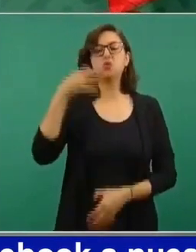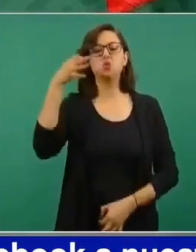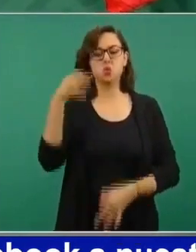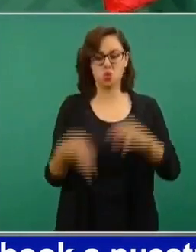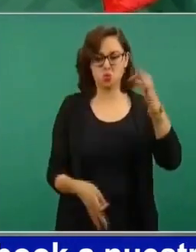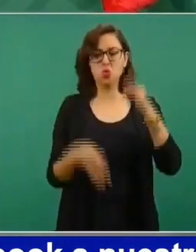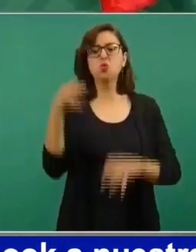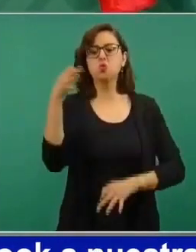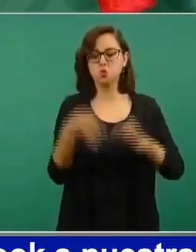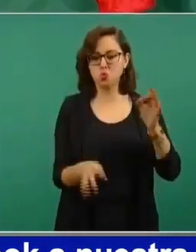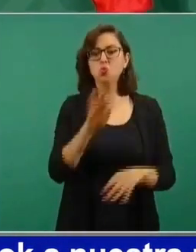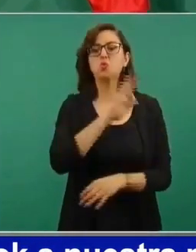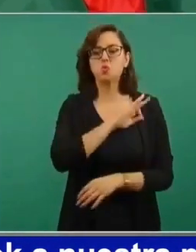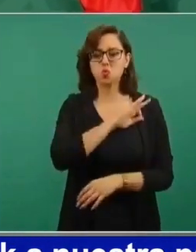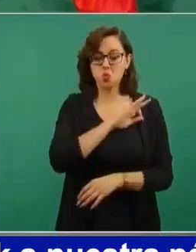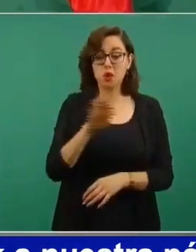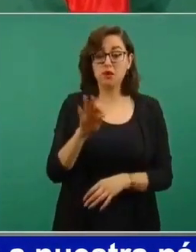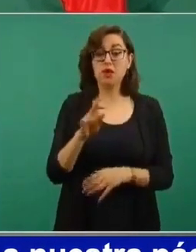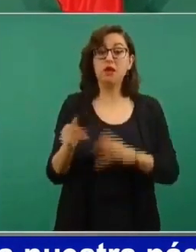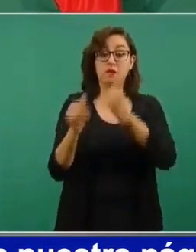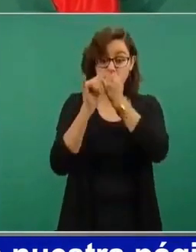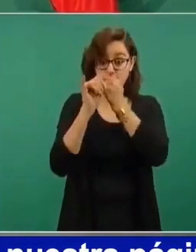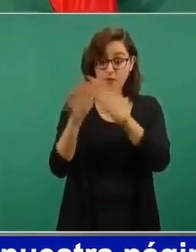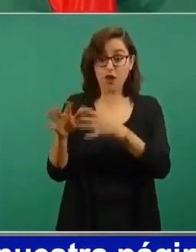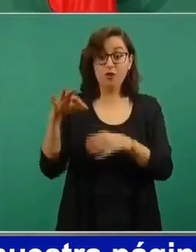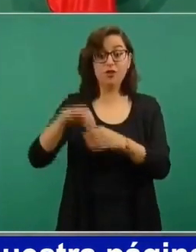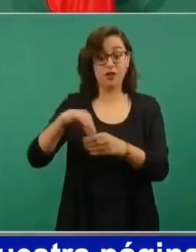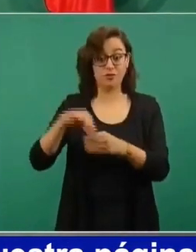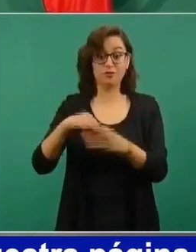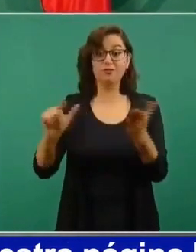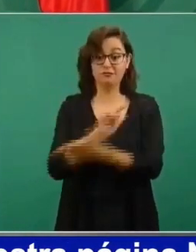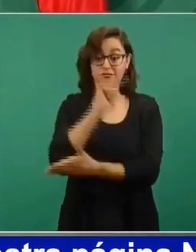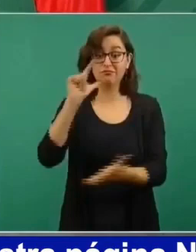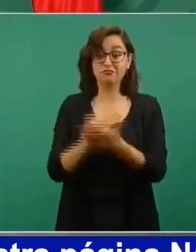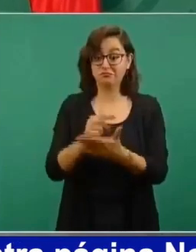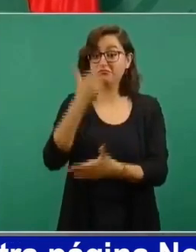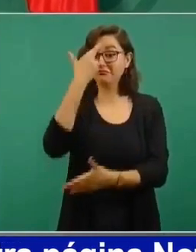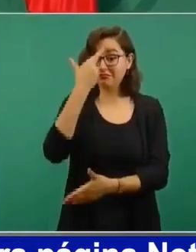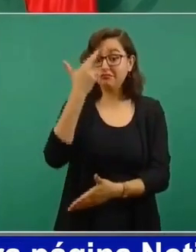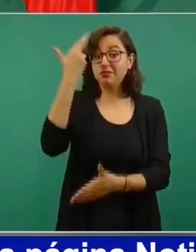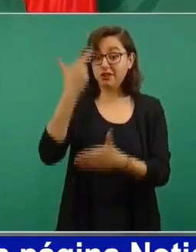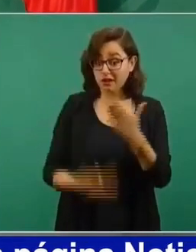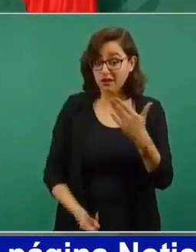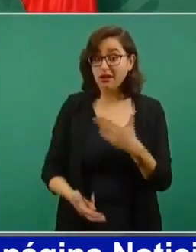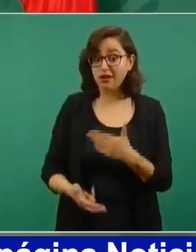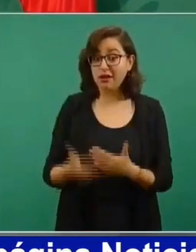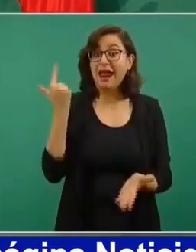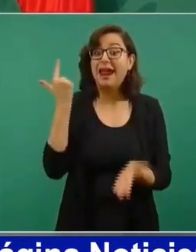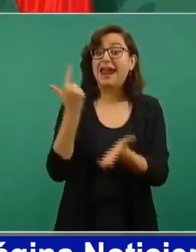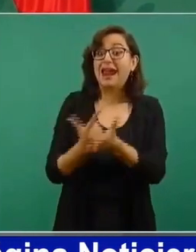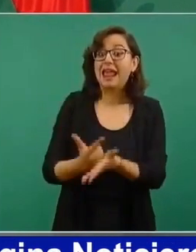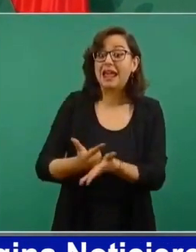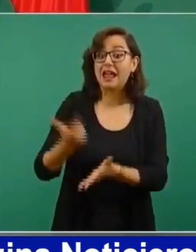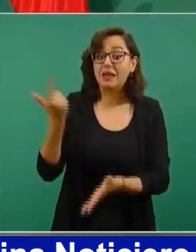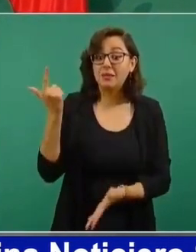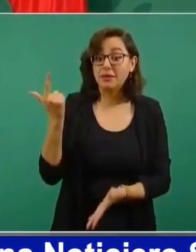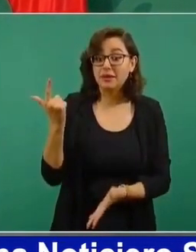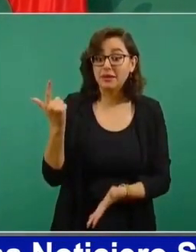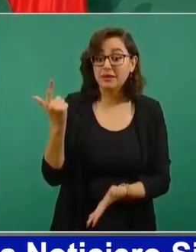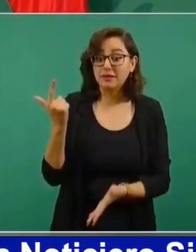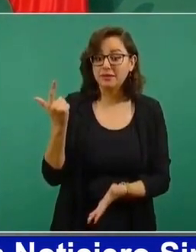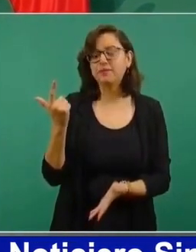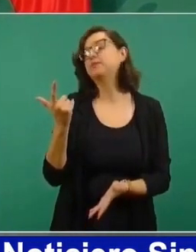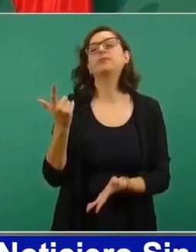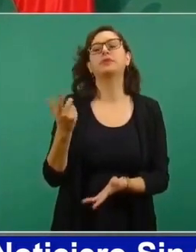Y el fraude electoral, repito, es un delito grave. Entonces, vamos a buscar